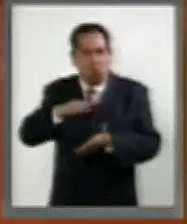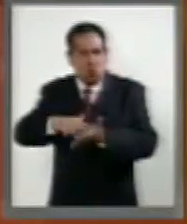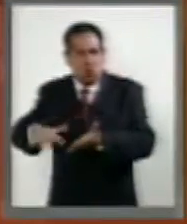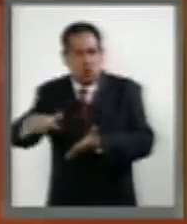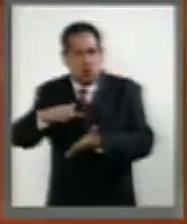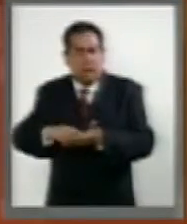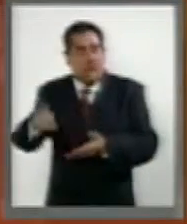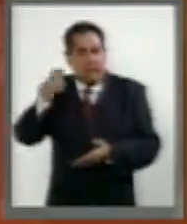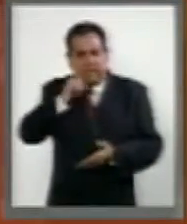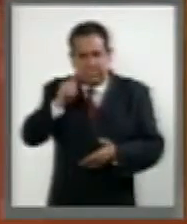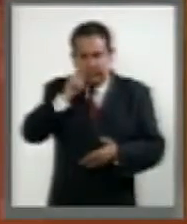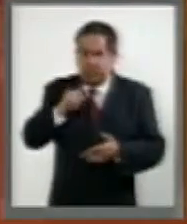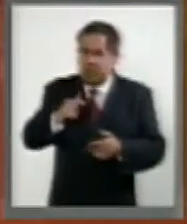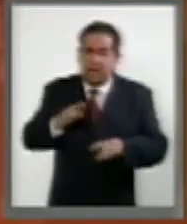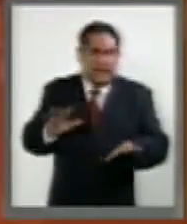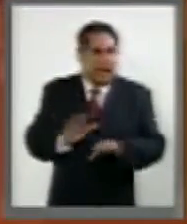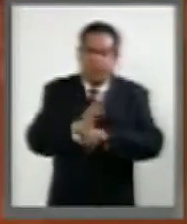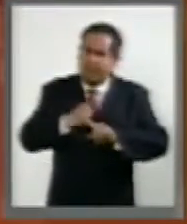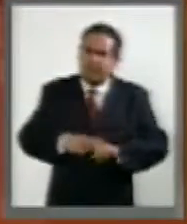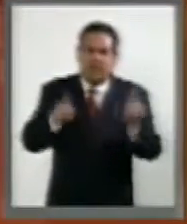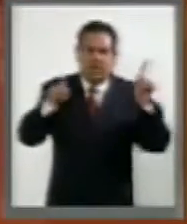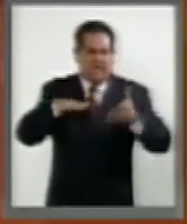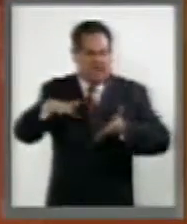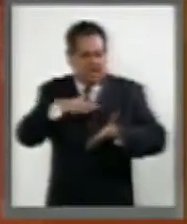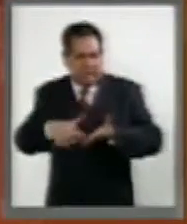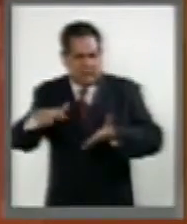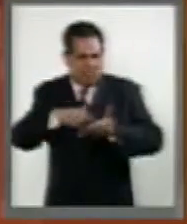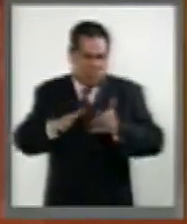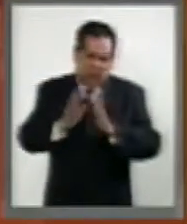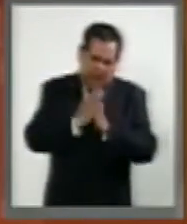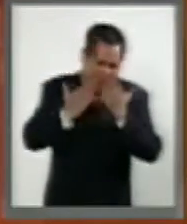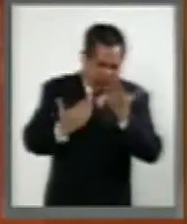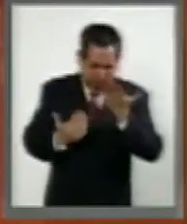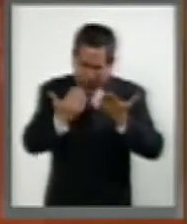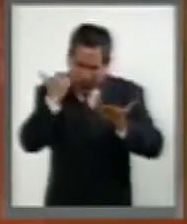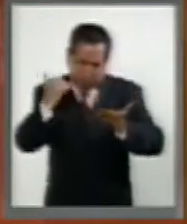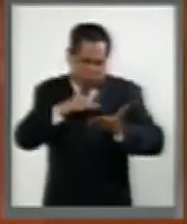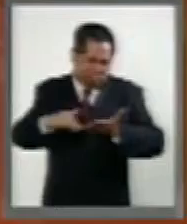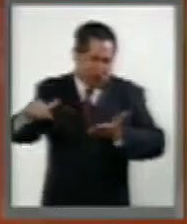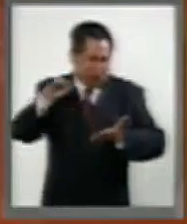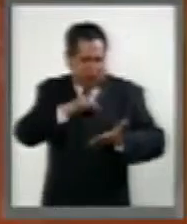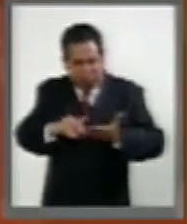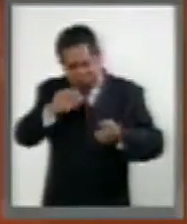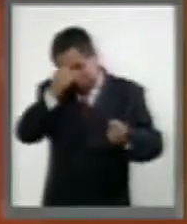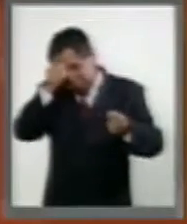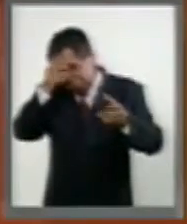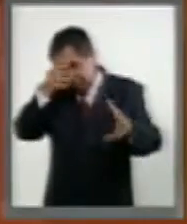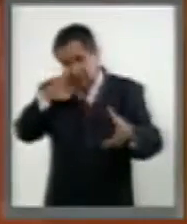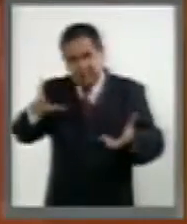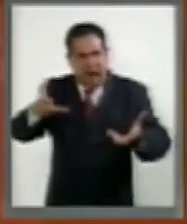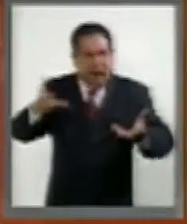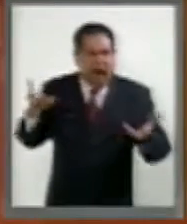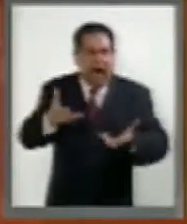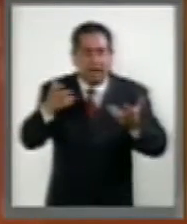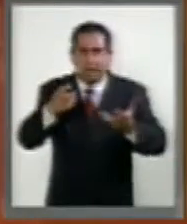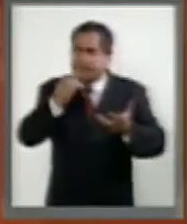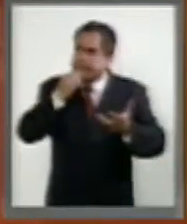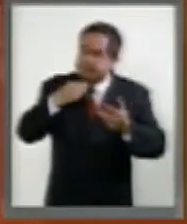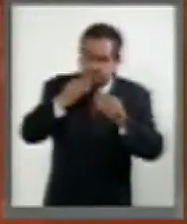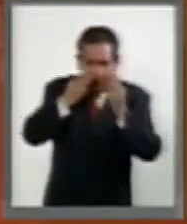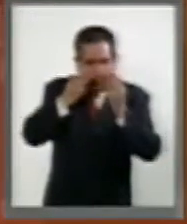una mujer que sí rompió paradigmas, que leyó, que comió libros, que tuvo que hacerse monja